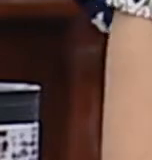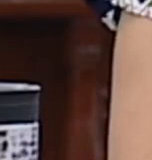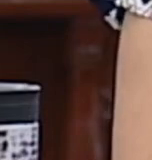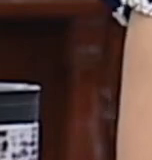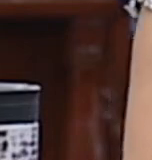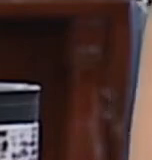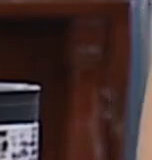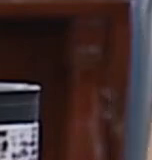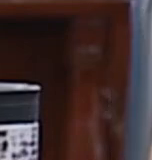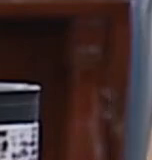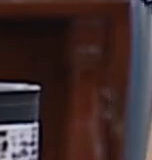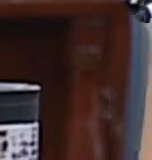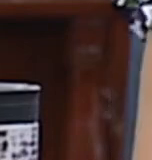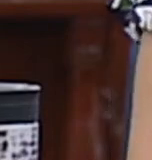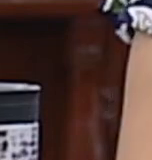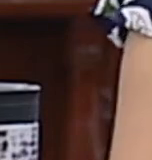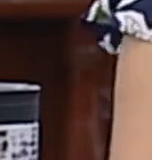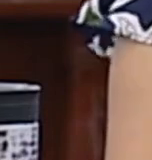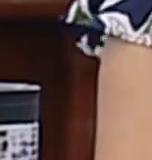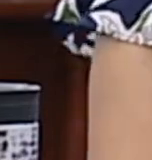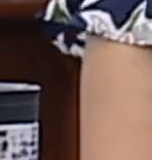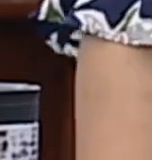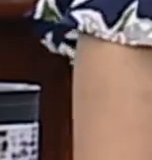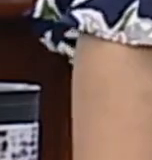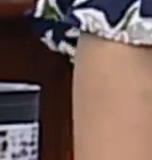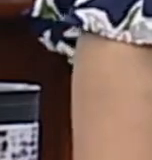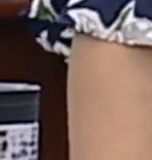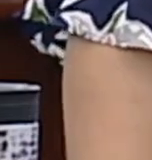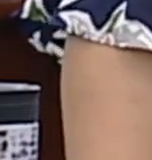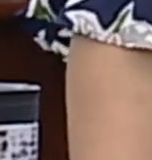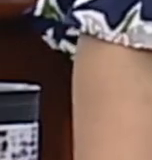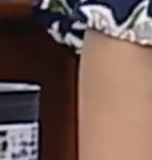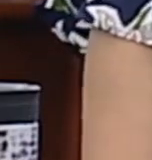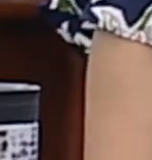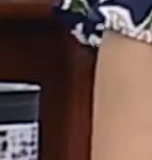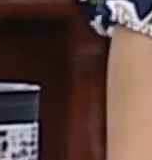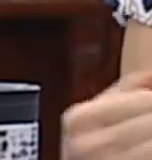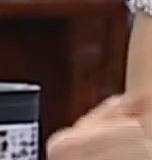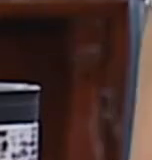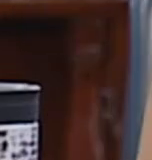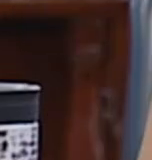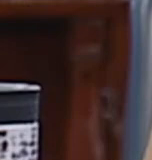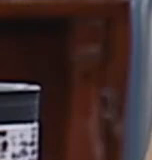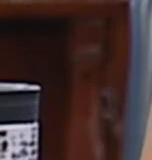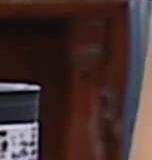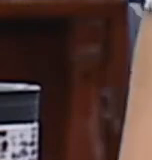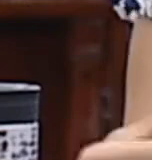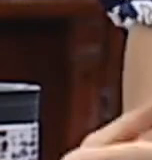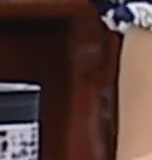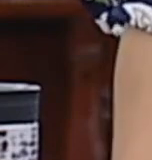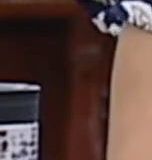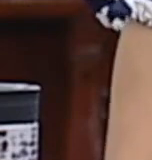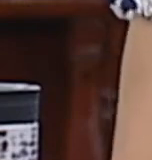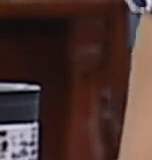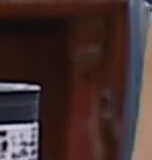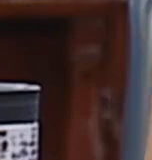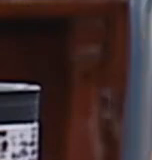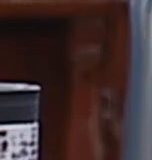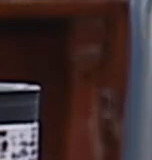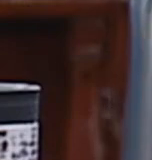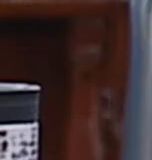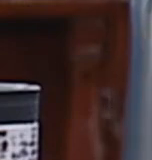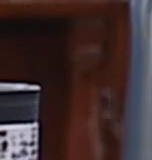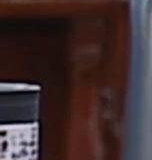pregunto ¿es en serio? ¿es en serio? ¿por qué un pronunciamiento defendiendo la libertad de